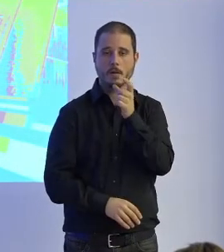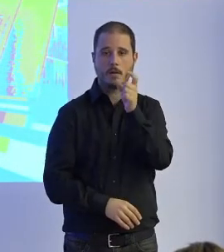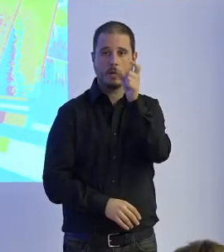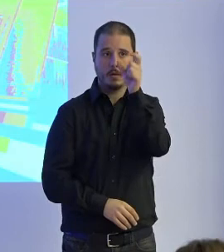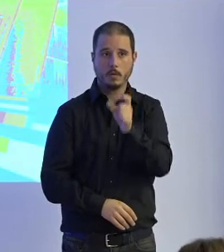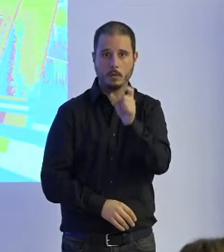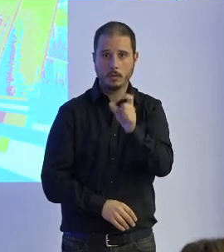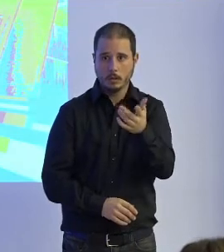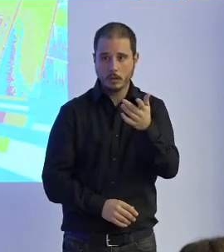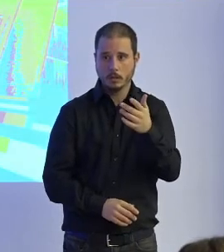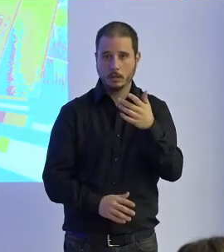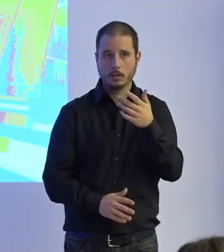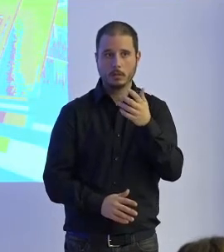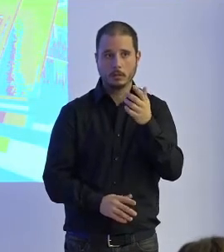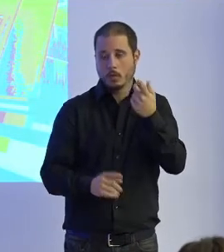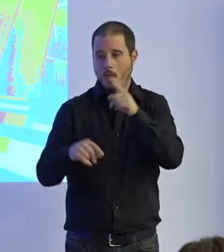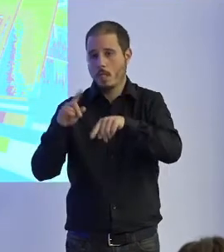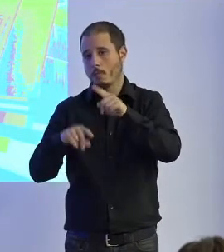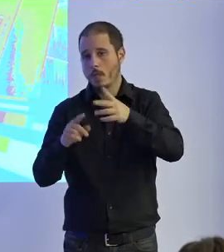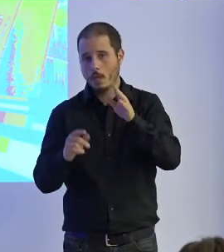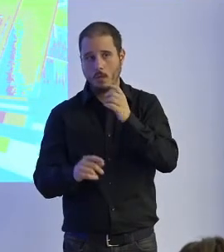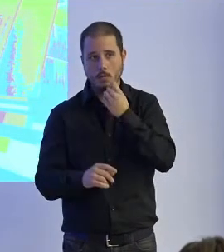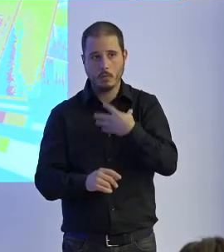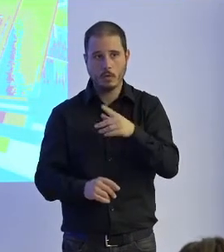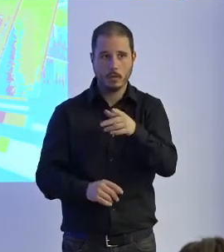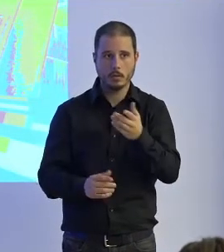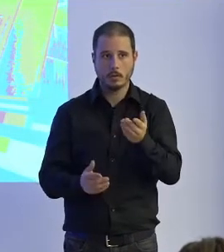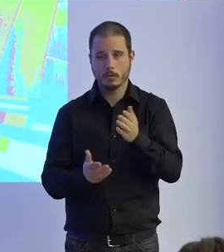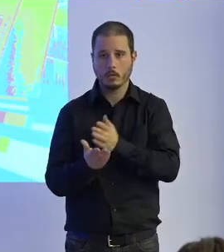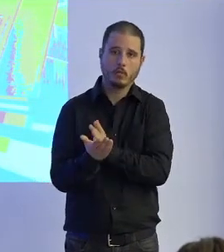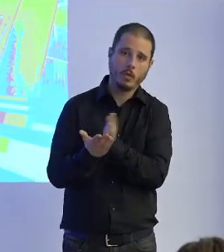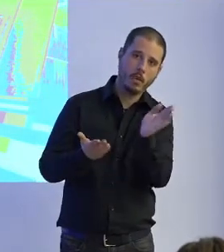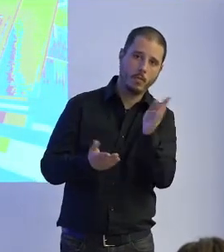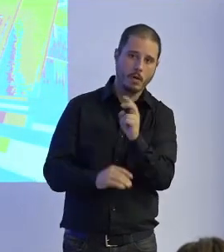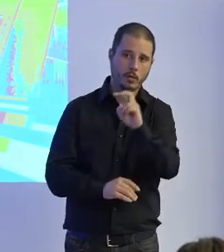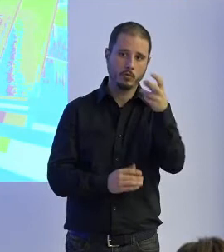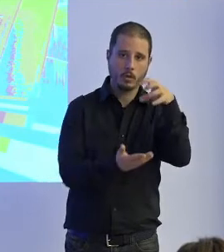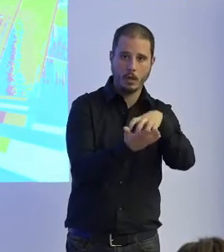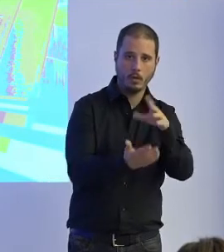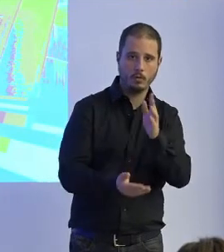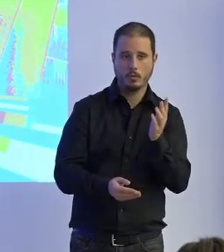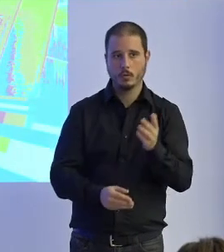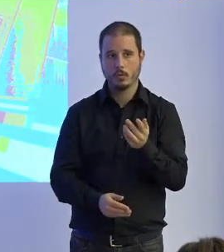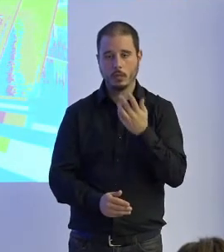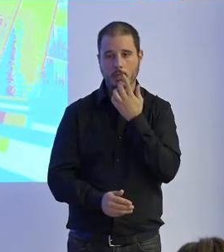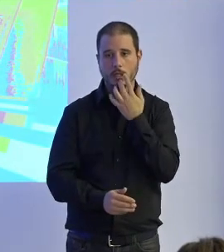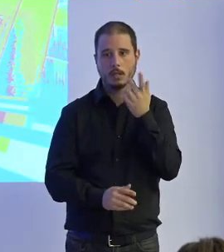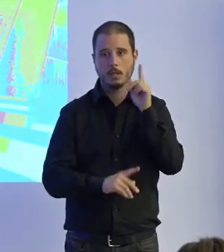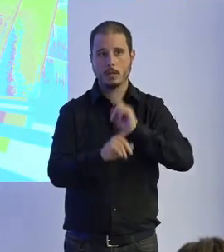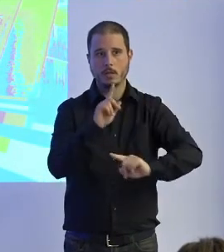tiene su capacidad bueno dependiendo como este caso lo mandan a otro a otros lugares pero generalmente la persona se encuentra con un problema